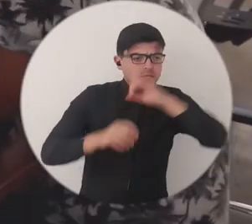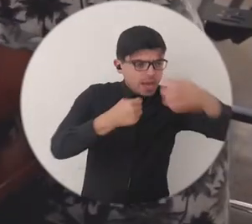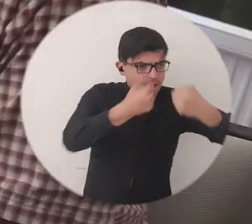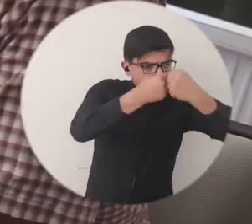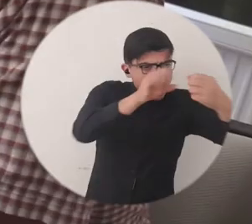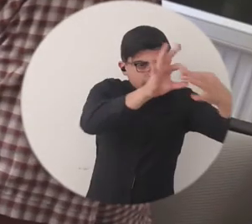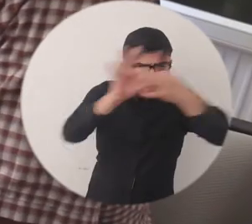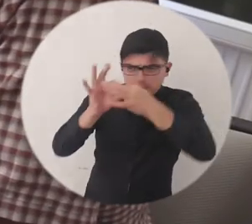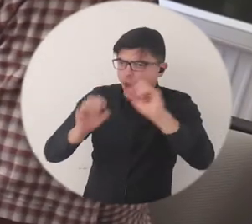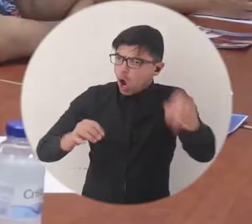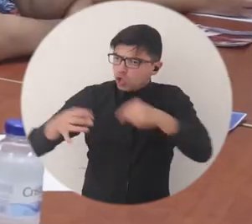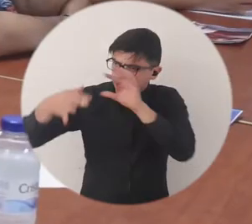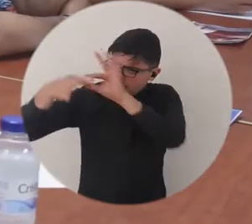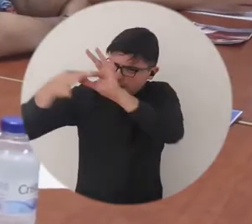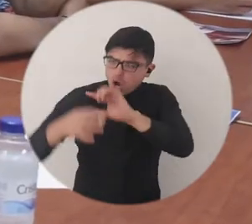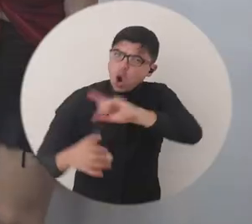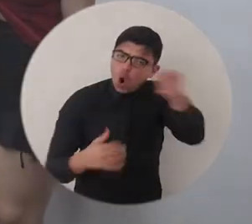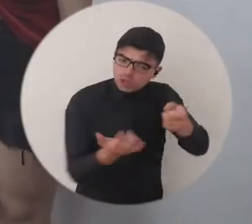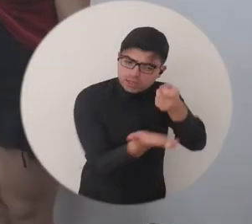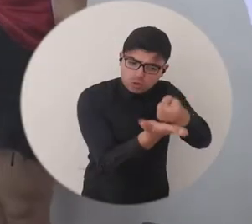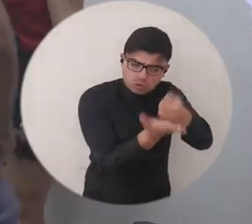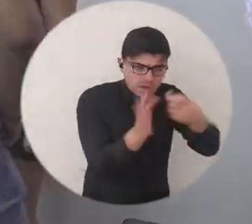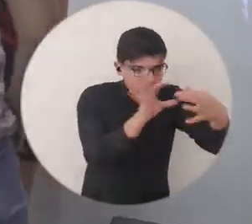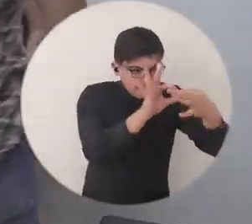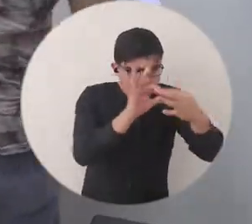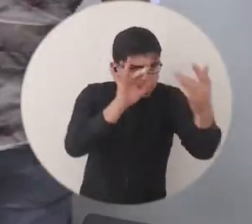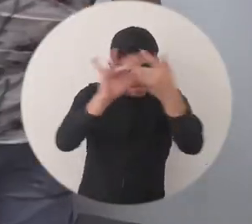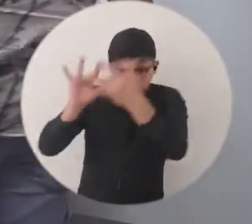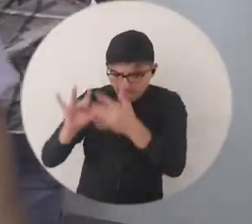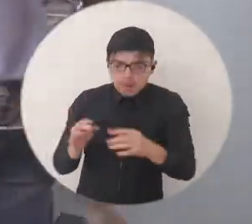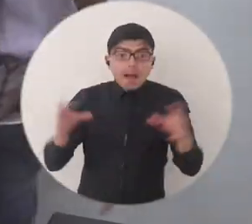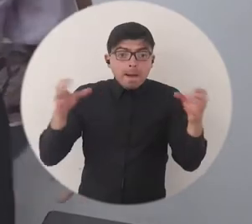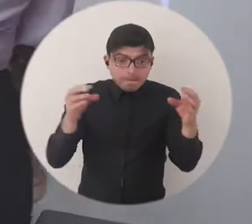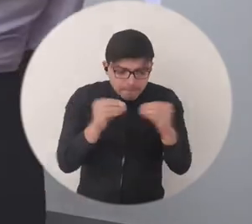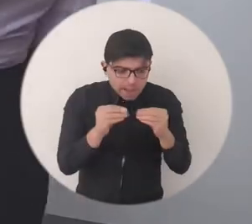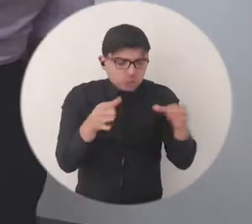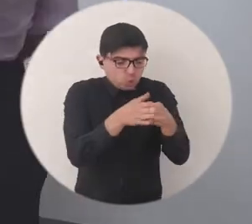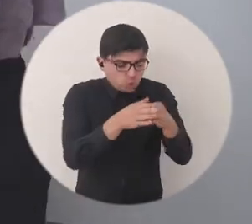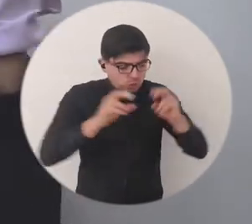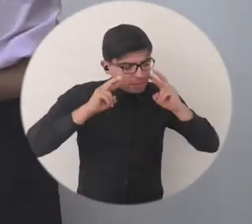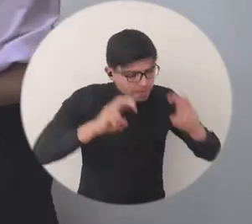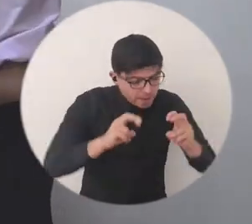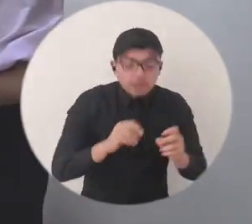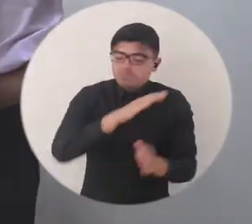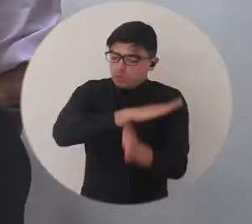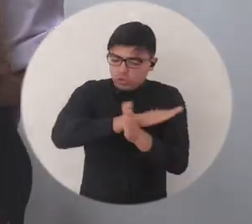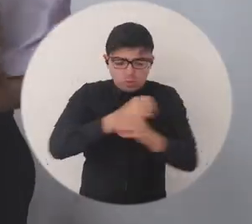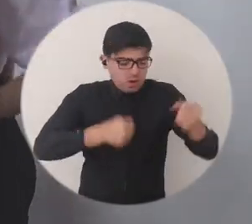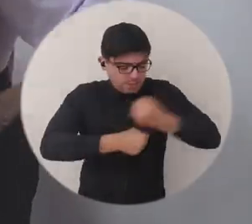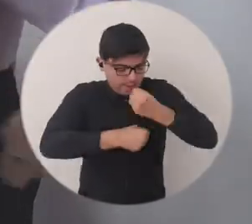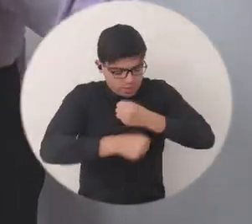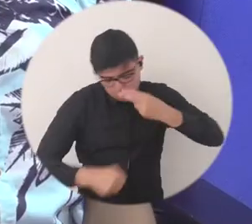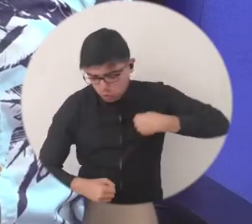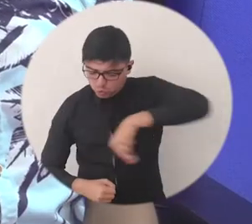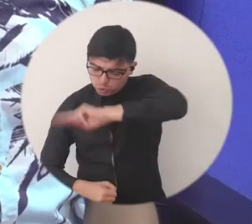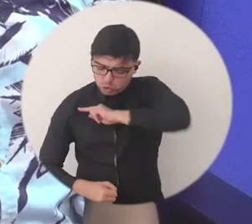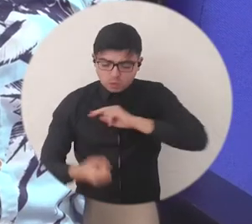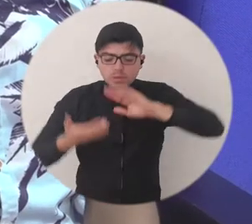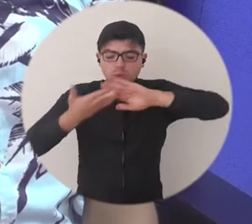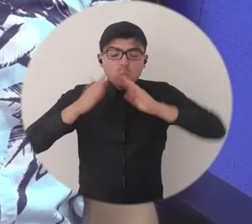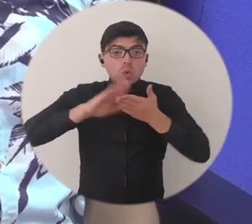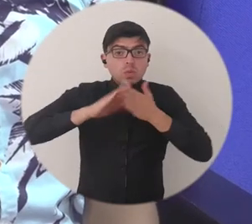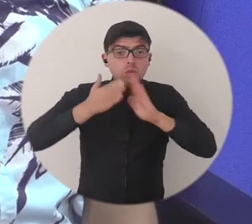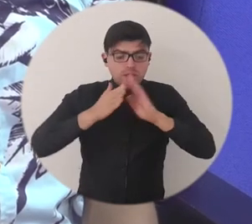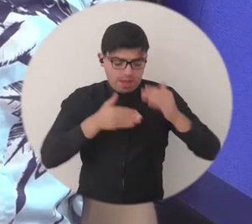seguir construyendo esos enlaces con otras asociaciones, mayores grupos de investigación y seguir trabajando y ya desde nosotros como una comunidad